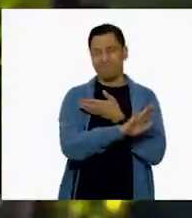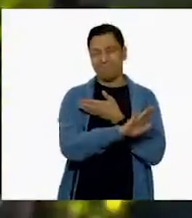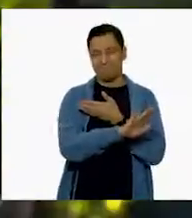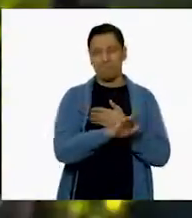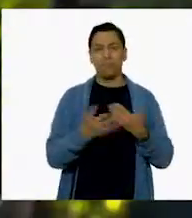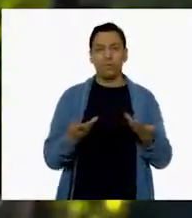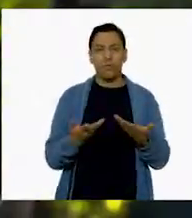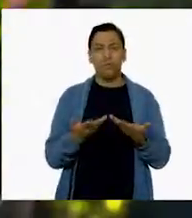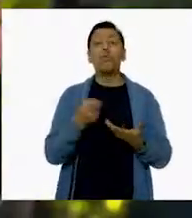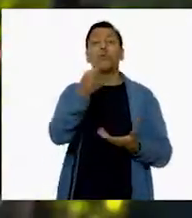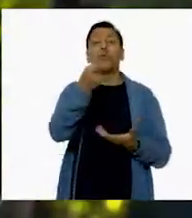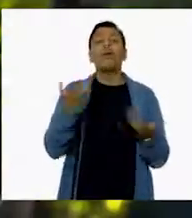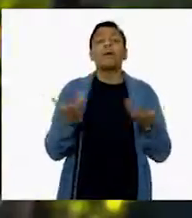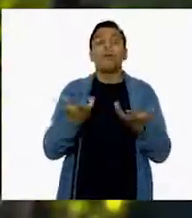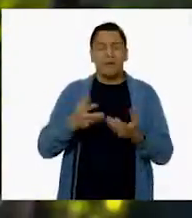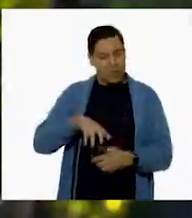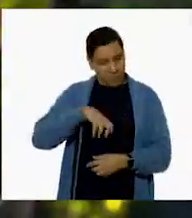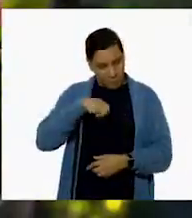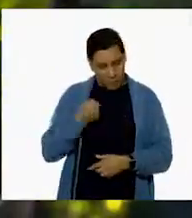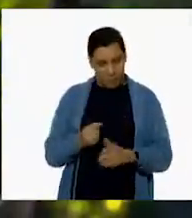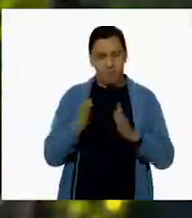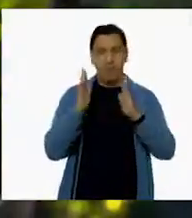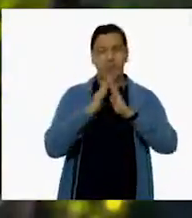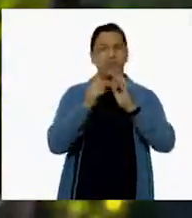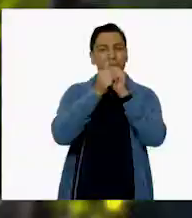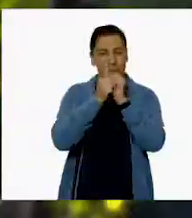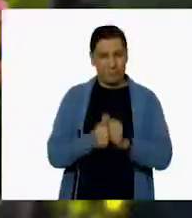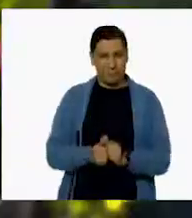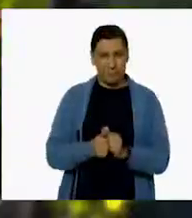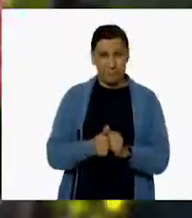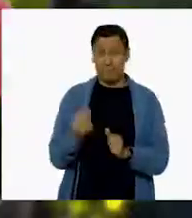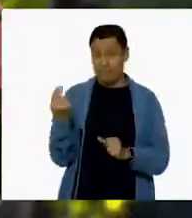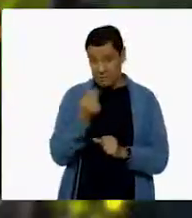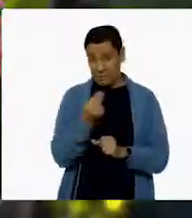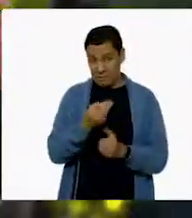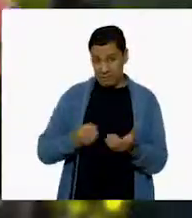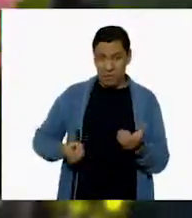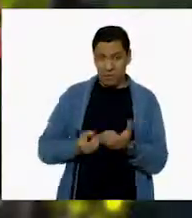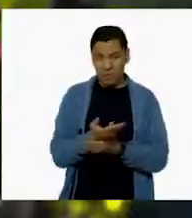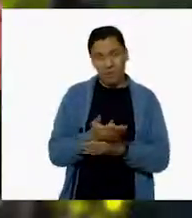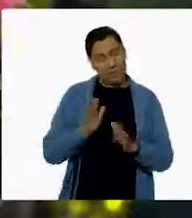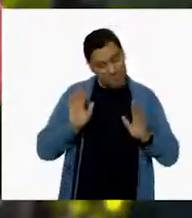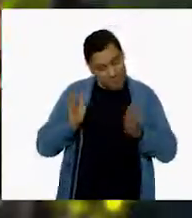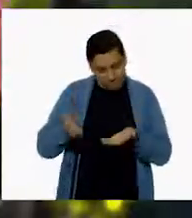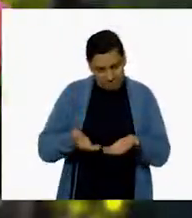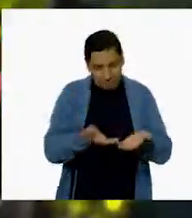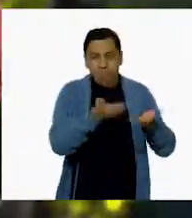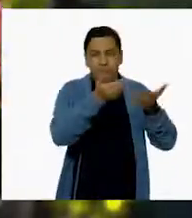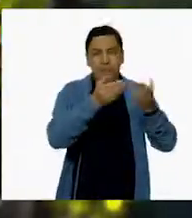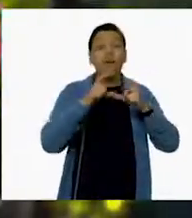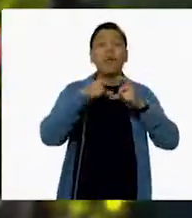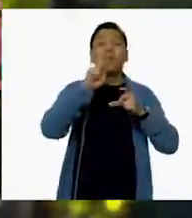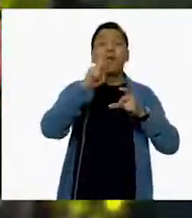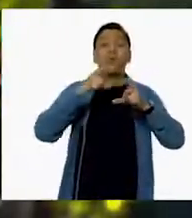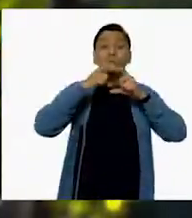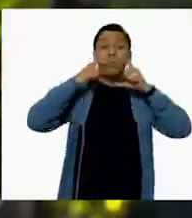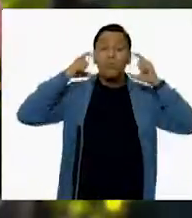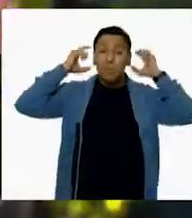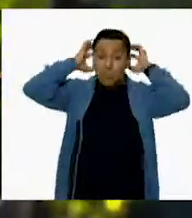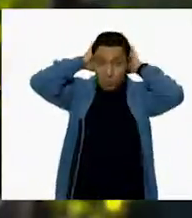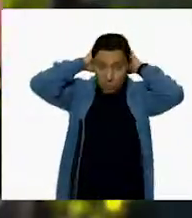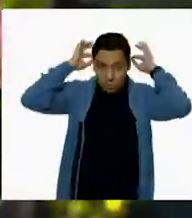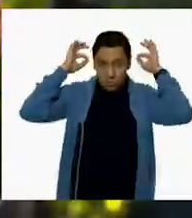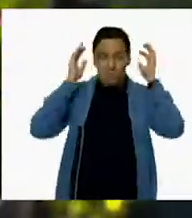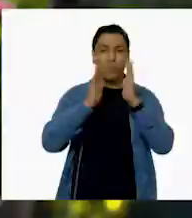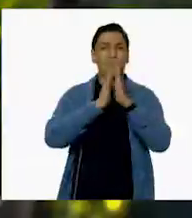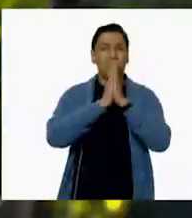Trata de no salir de casa a menos que sea muy necesario. Si lo haces, utiliza